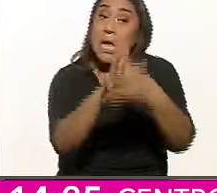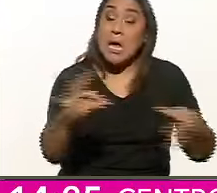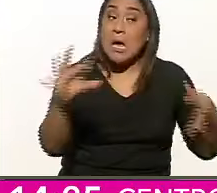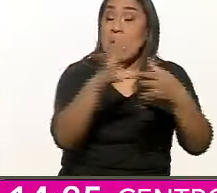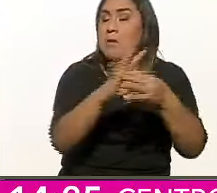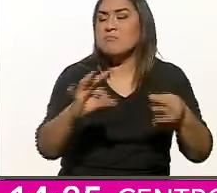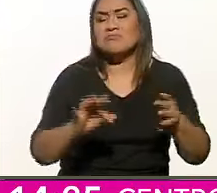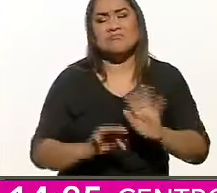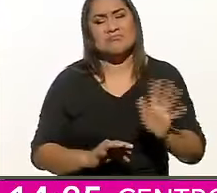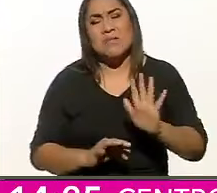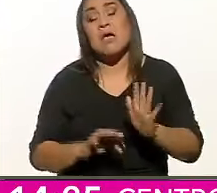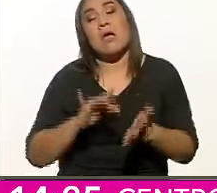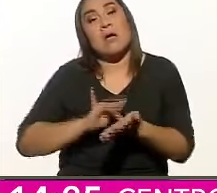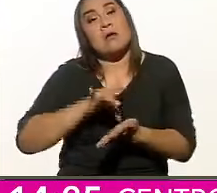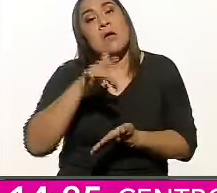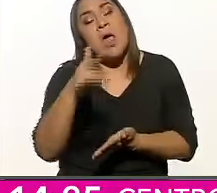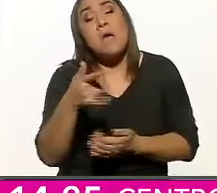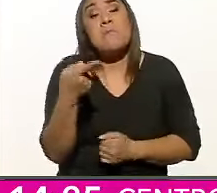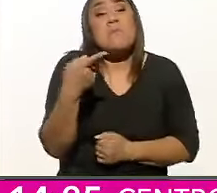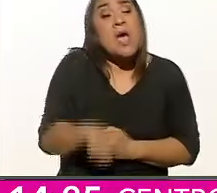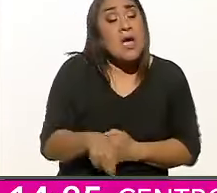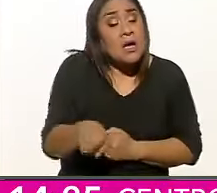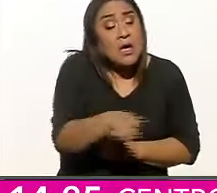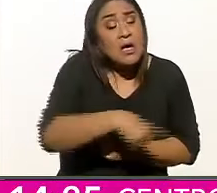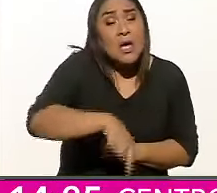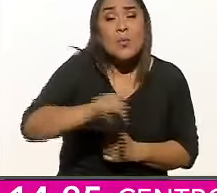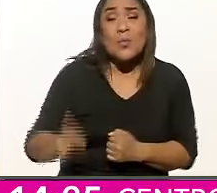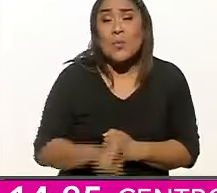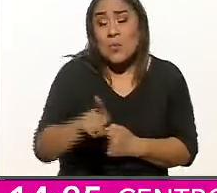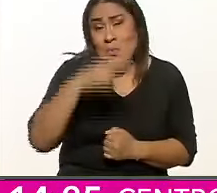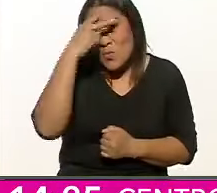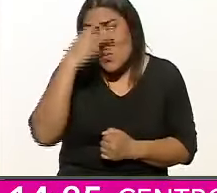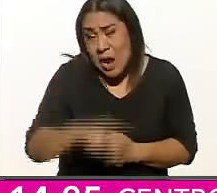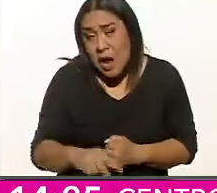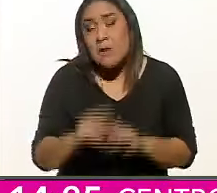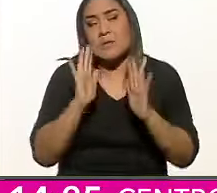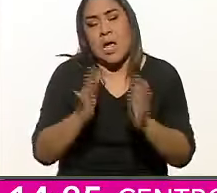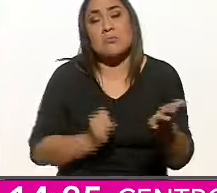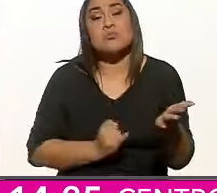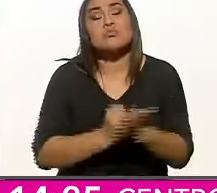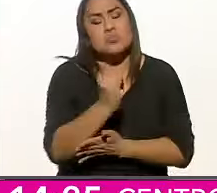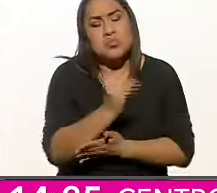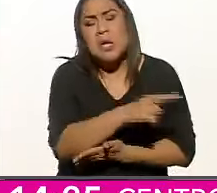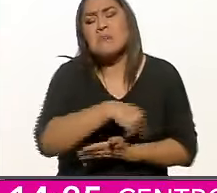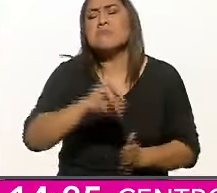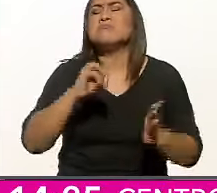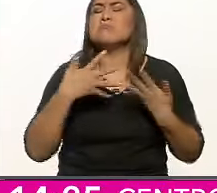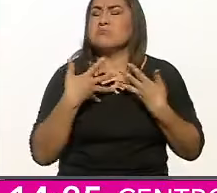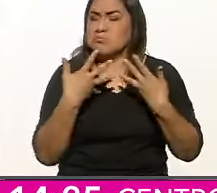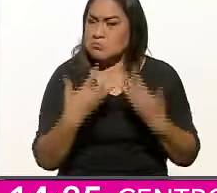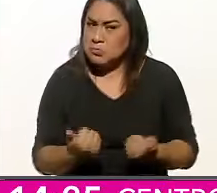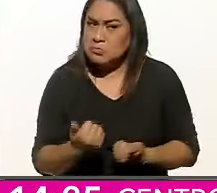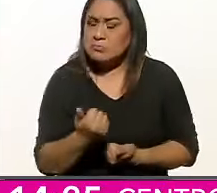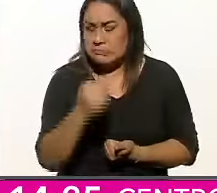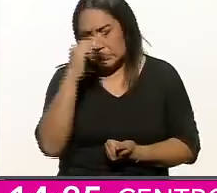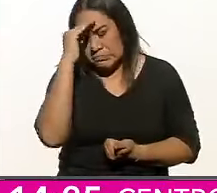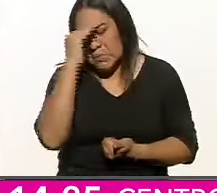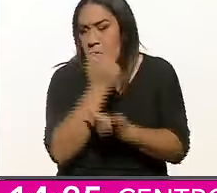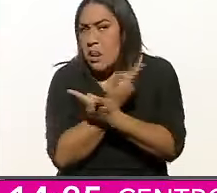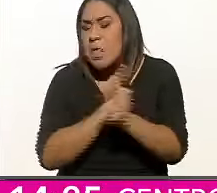el resultado de la voluntad popular expresada de manera consciente, libre,